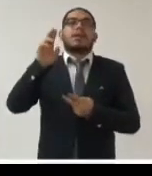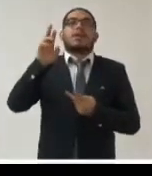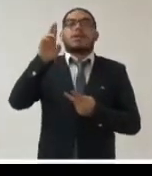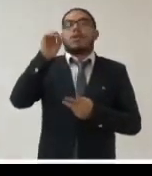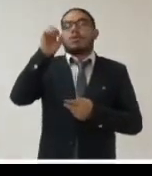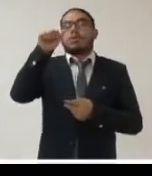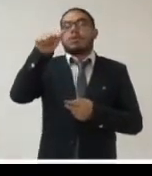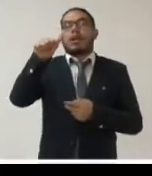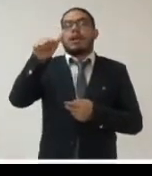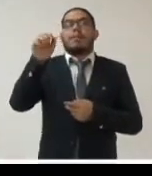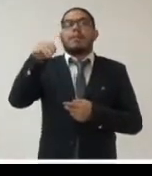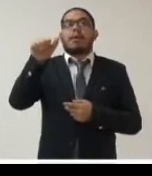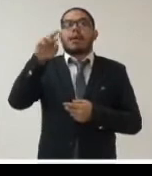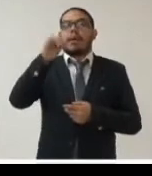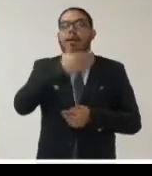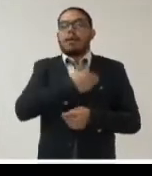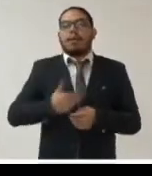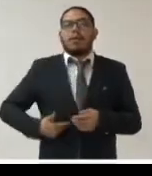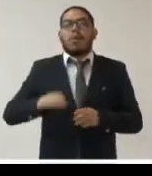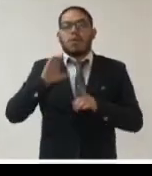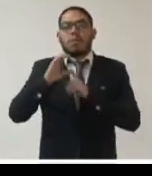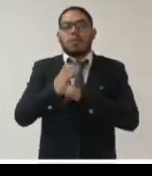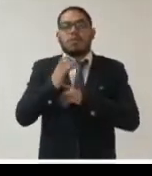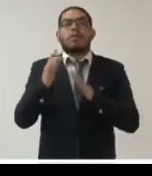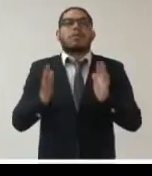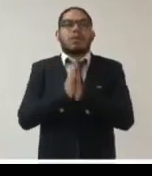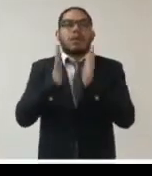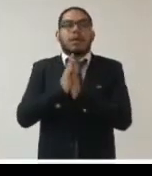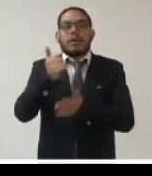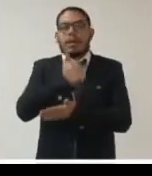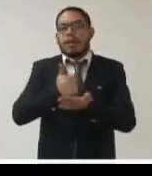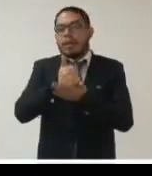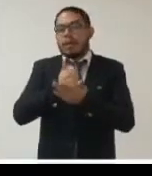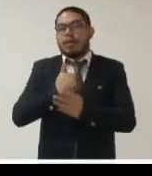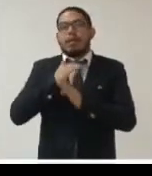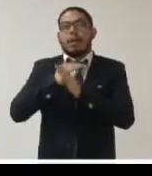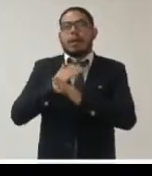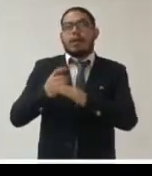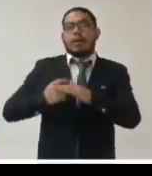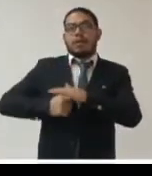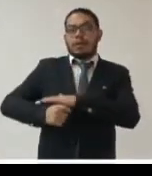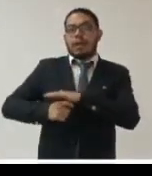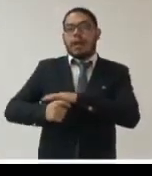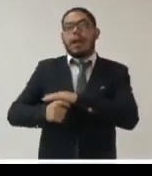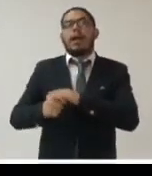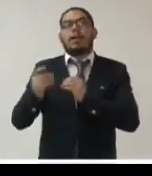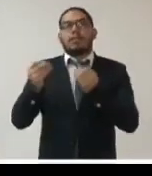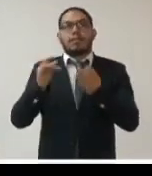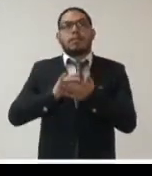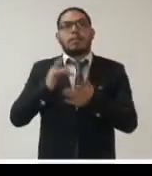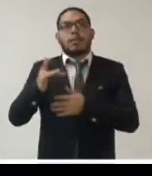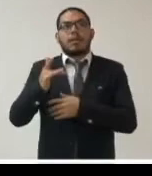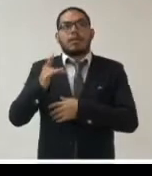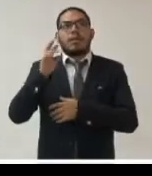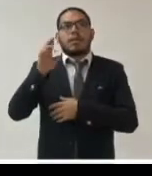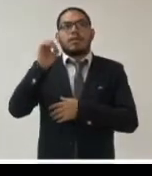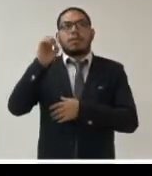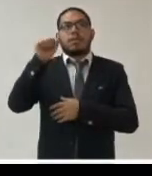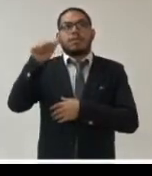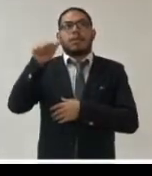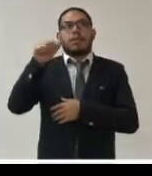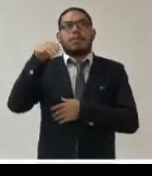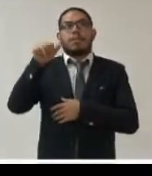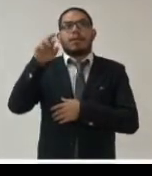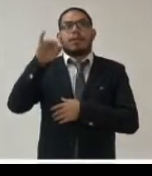Lesbros presidenta del Comité de Participación Ciudadana del Sistema Nacional Anticorrupción México gracias Rosa María por tu invitación